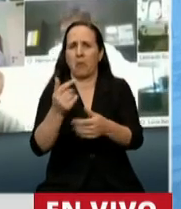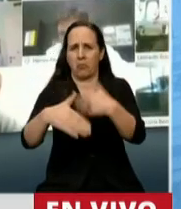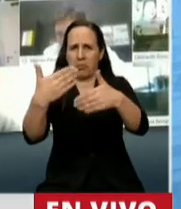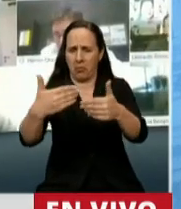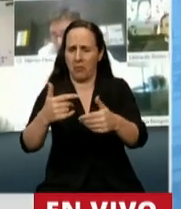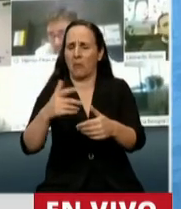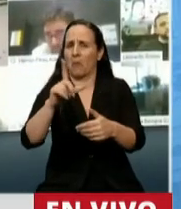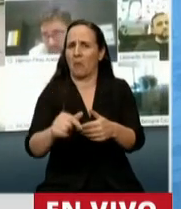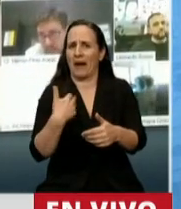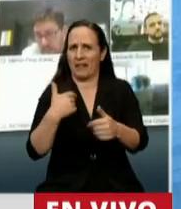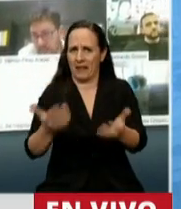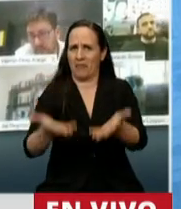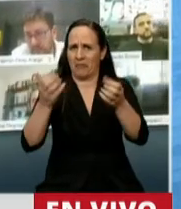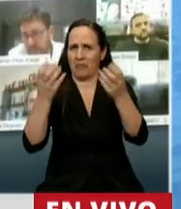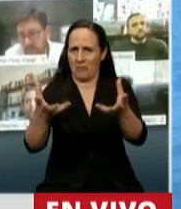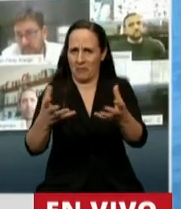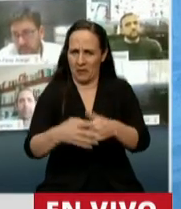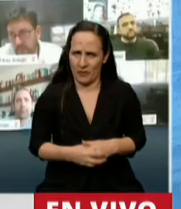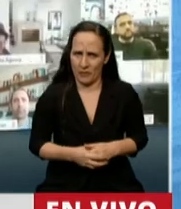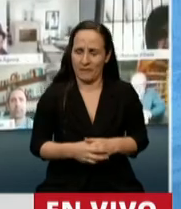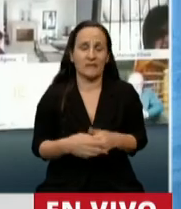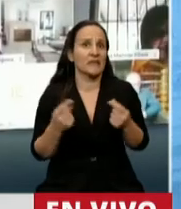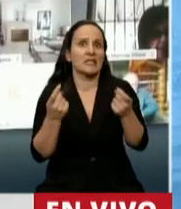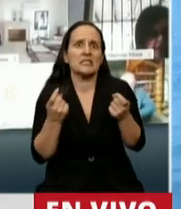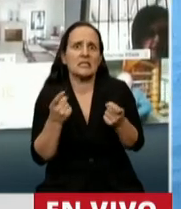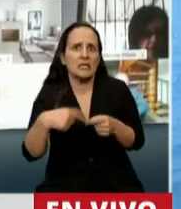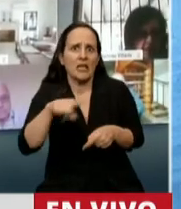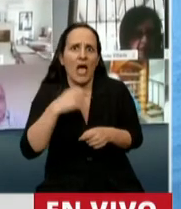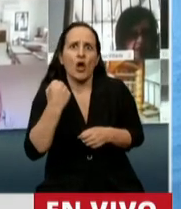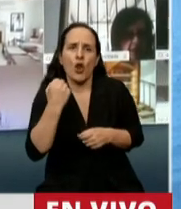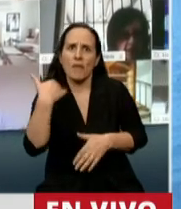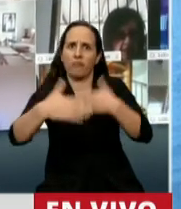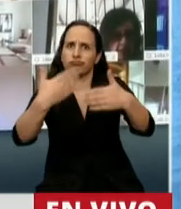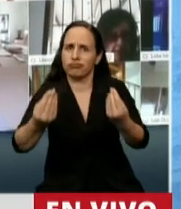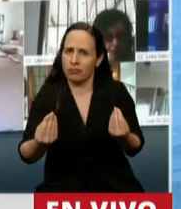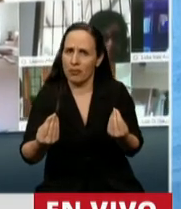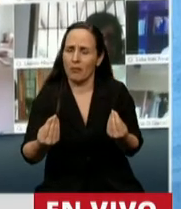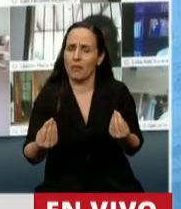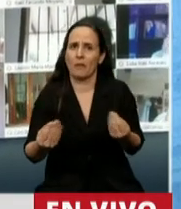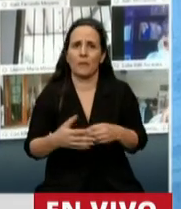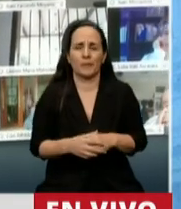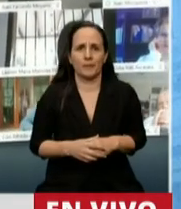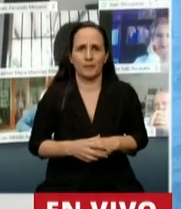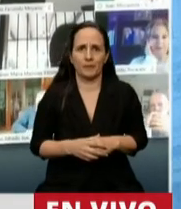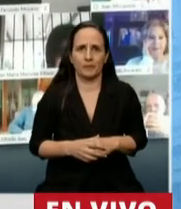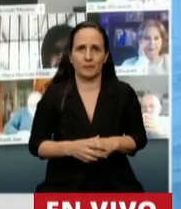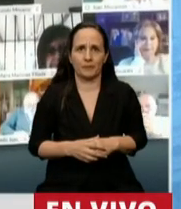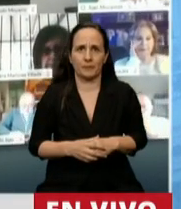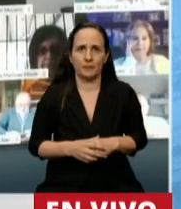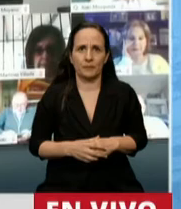el país. Necesitamos sanear la economía, señor Presidente, para que nos sumemos más